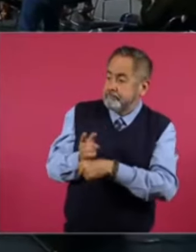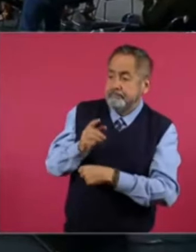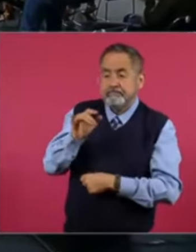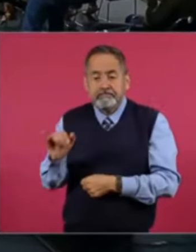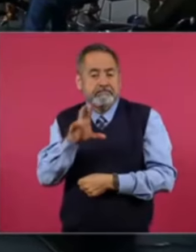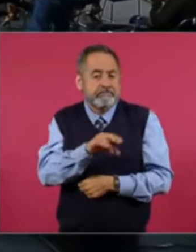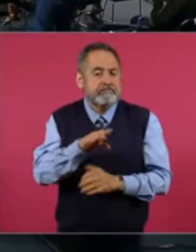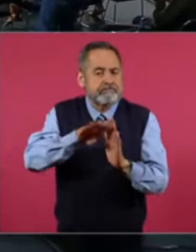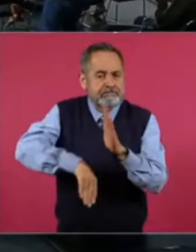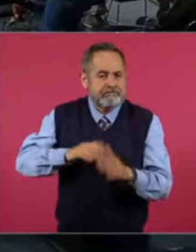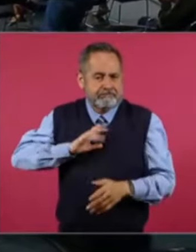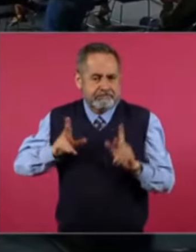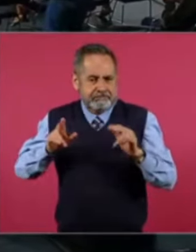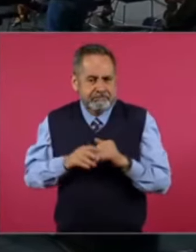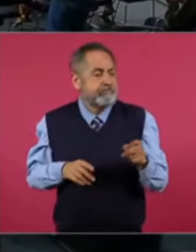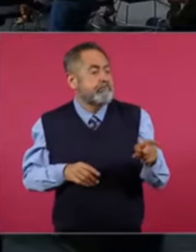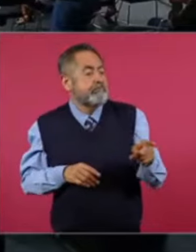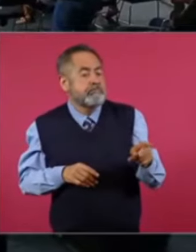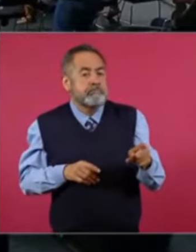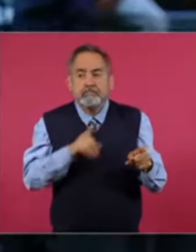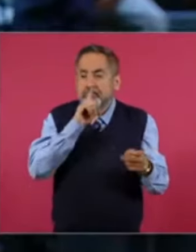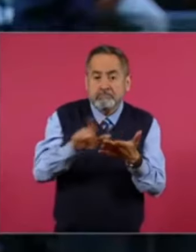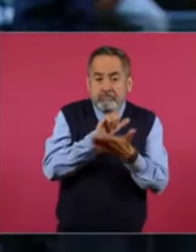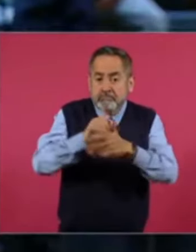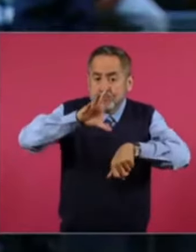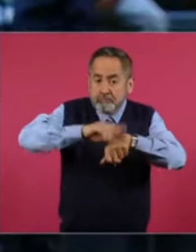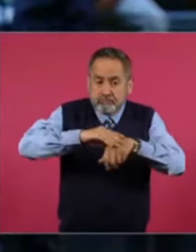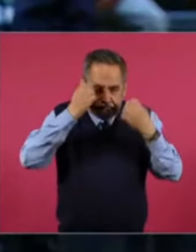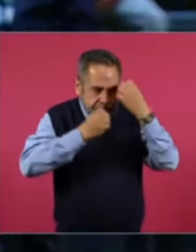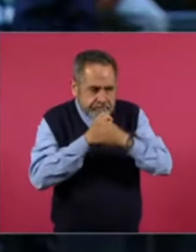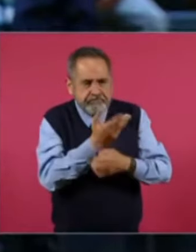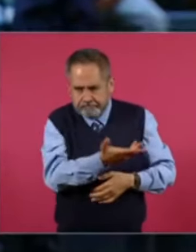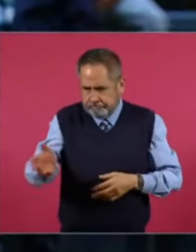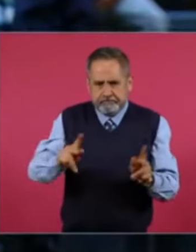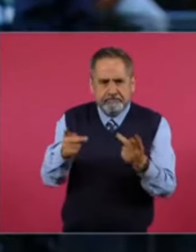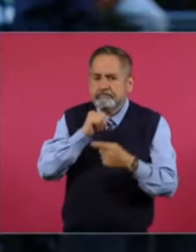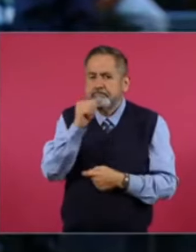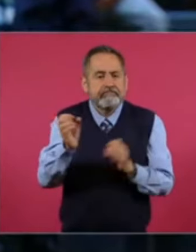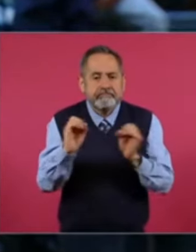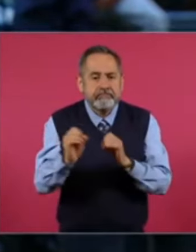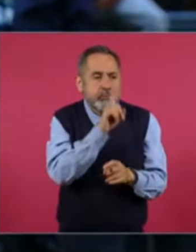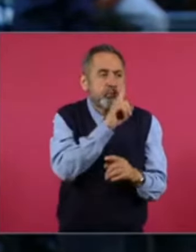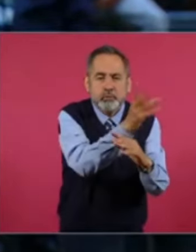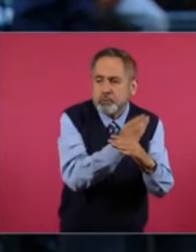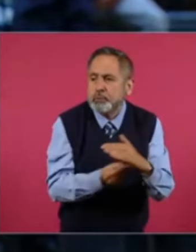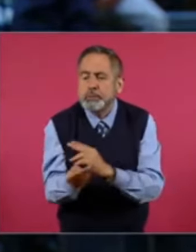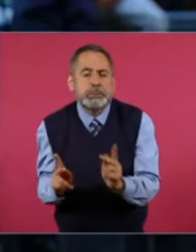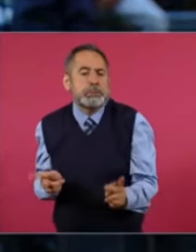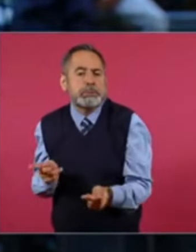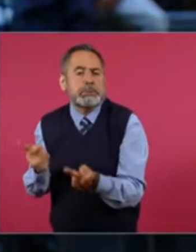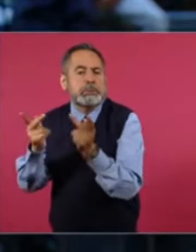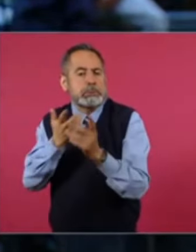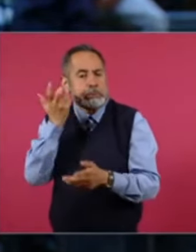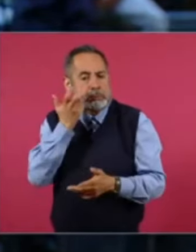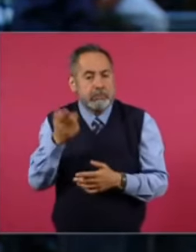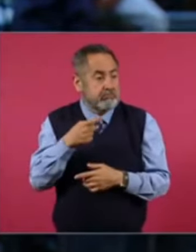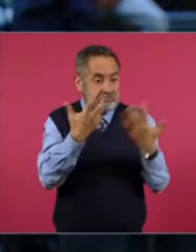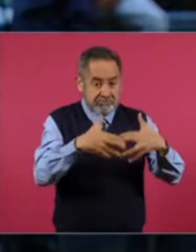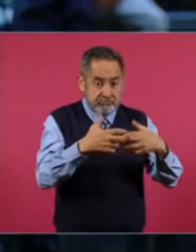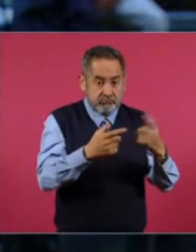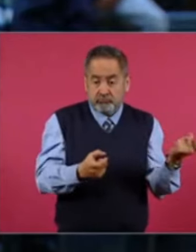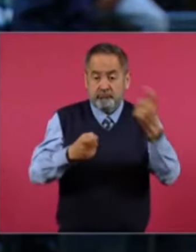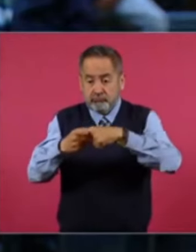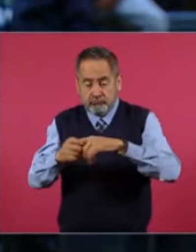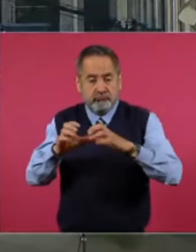comenta. Que los insumos son ingresados al país de manera ilegal. Ya que no cuentan con el supuesto registro sanitario. También nos comentan. Que la empresa no está dada de alta.